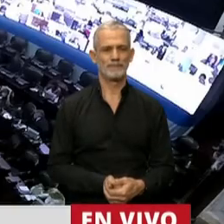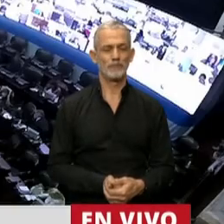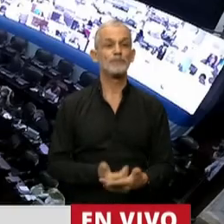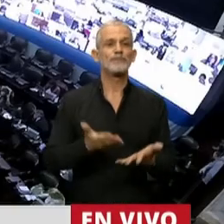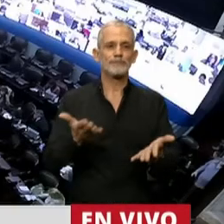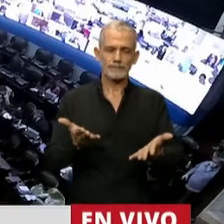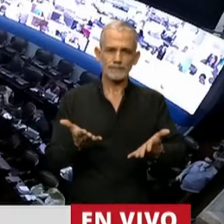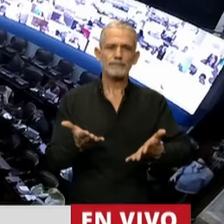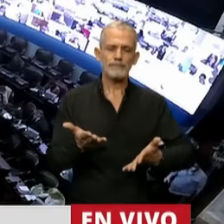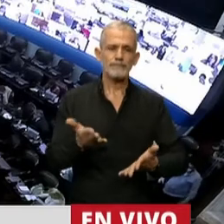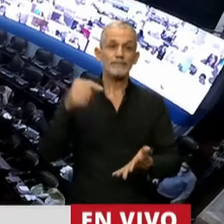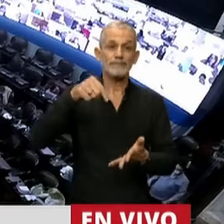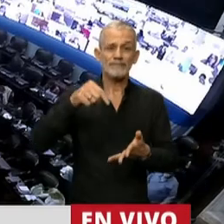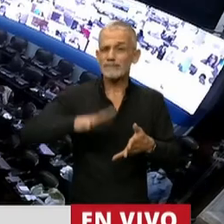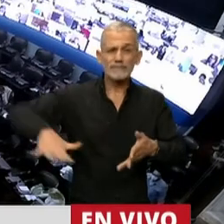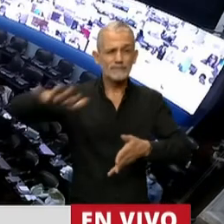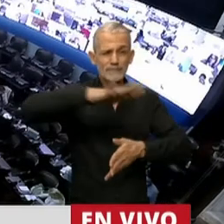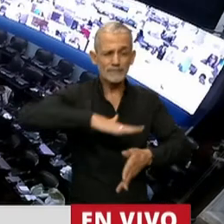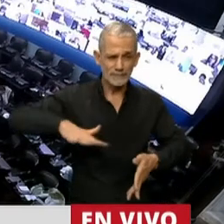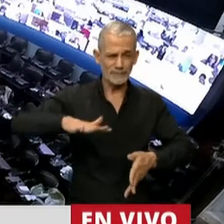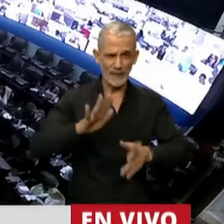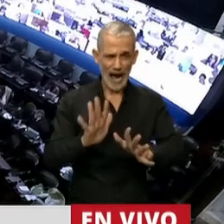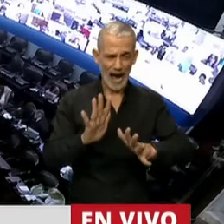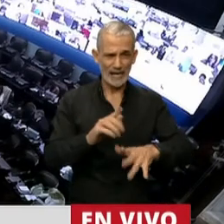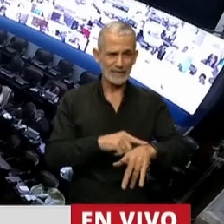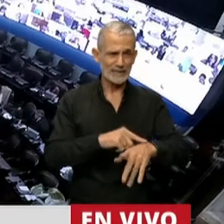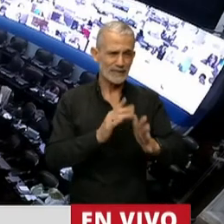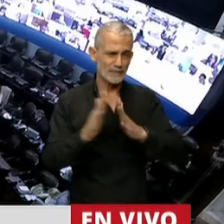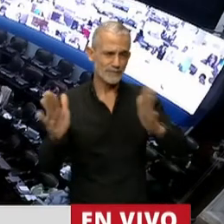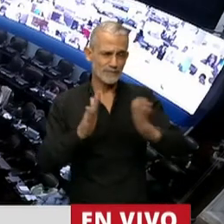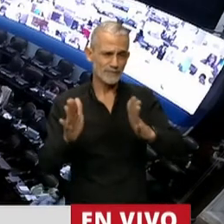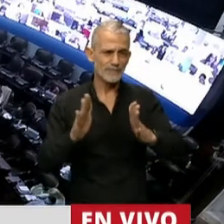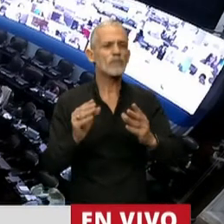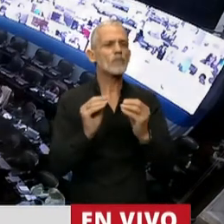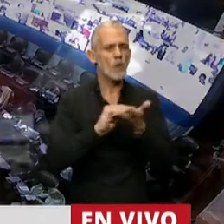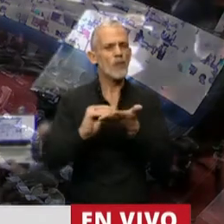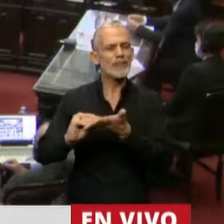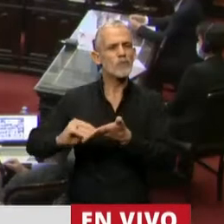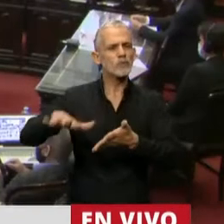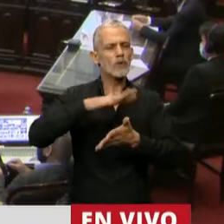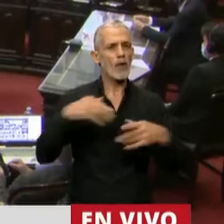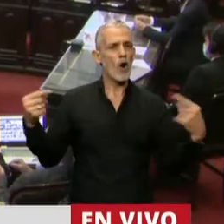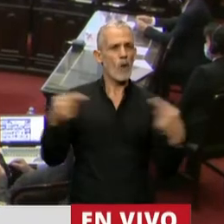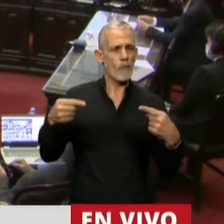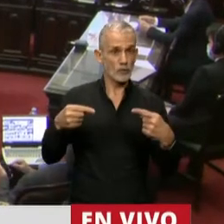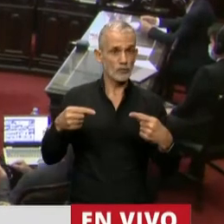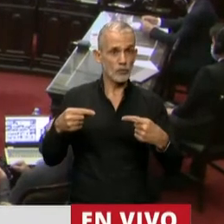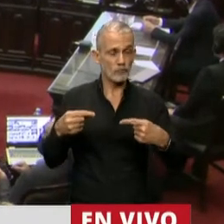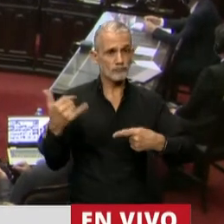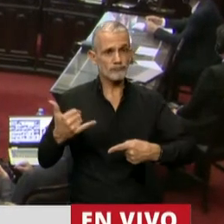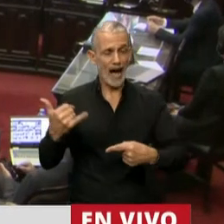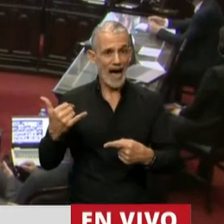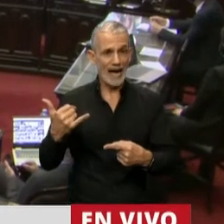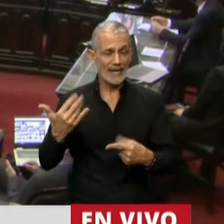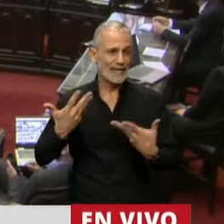Bueno, en este contexto, muchos diputados de la oposición hemos tenido